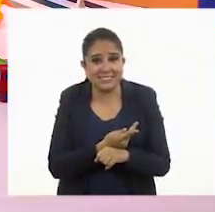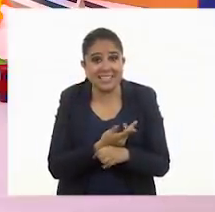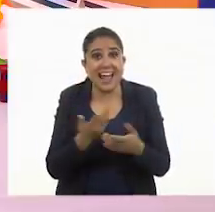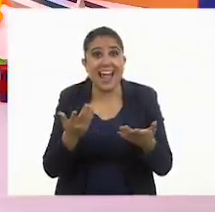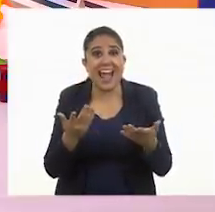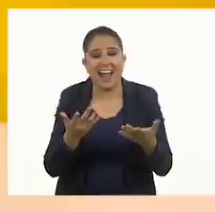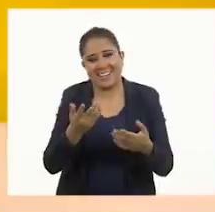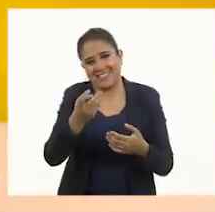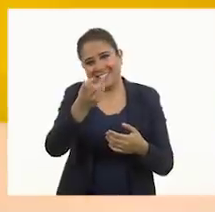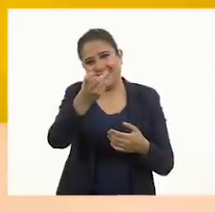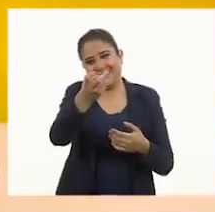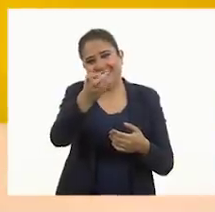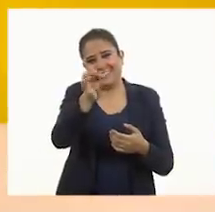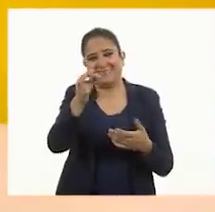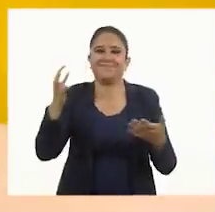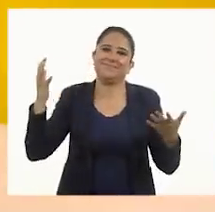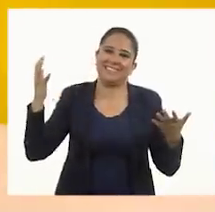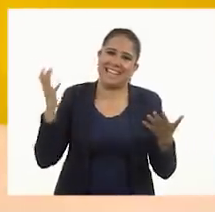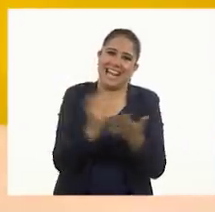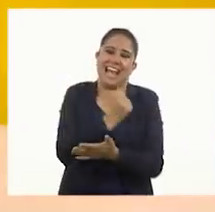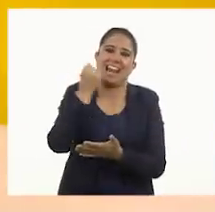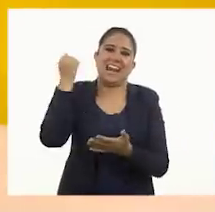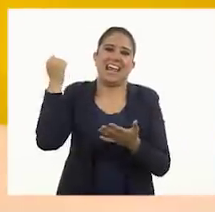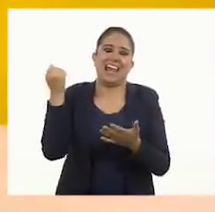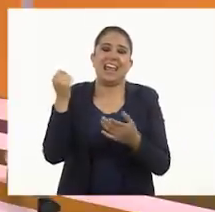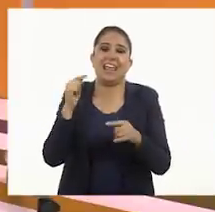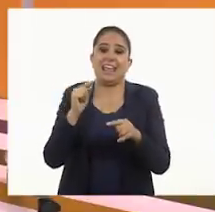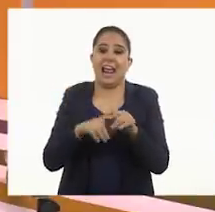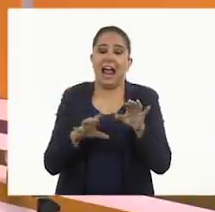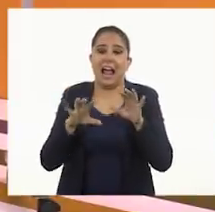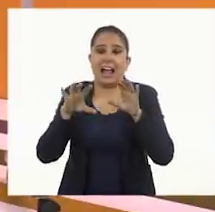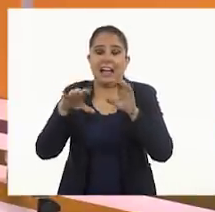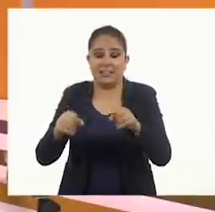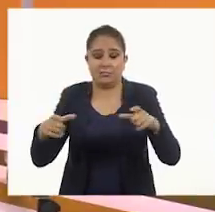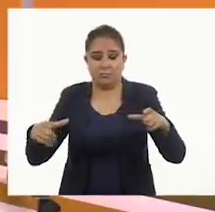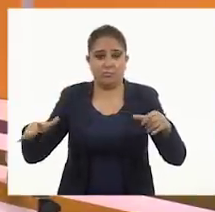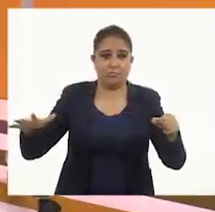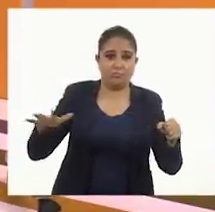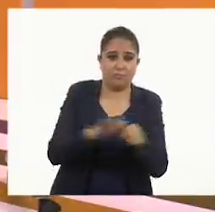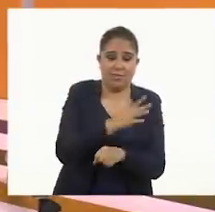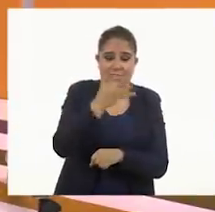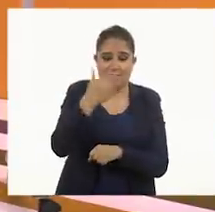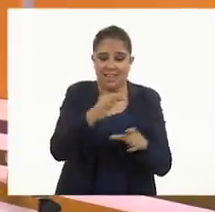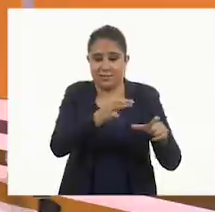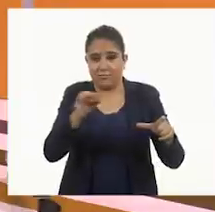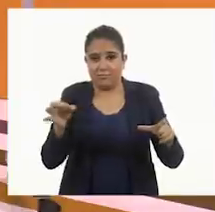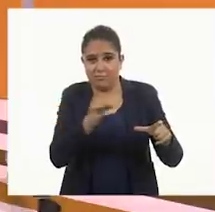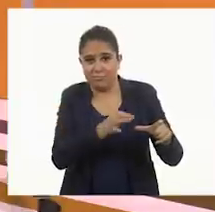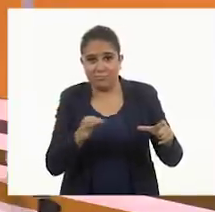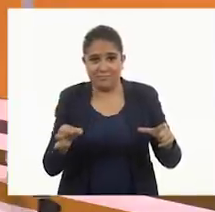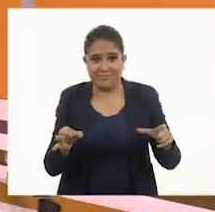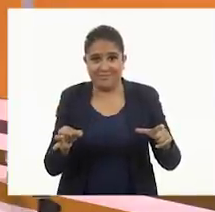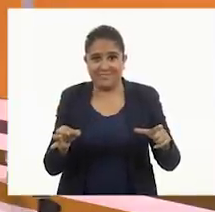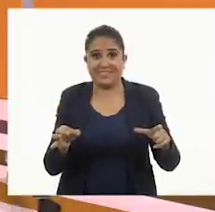Así es. Ganaba quien llegaba a completar un tablero con diez fichitas. Y en este